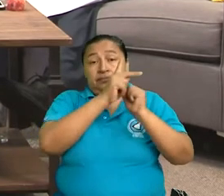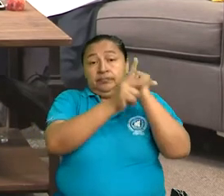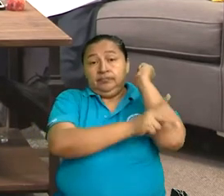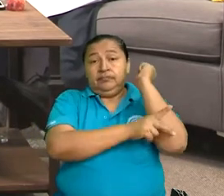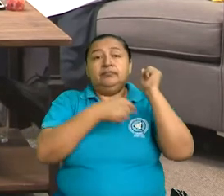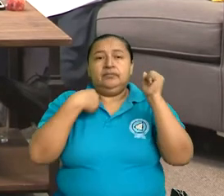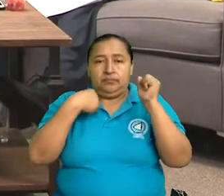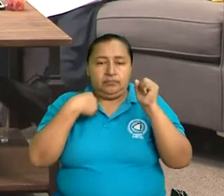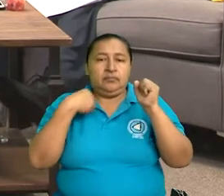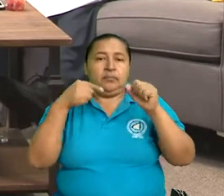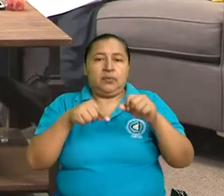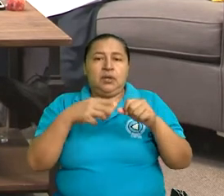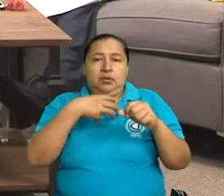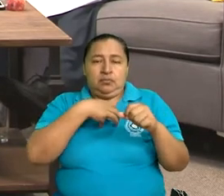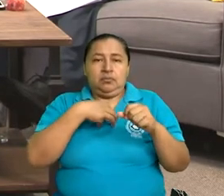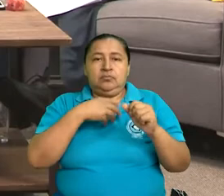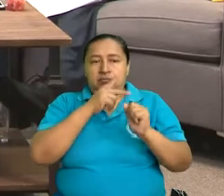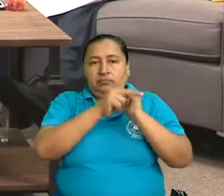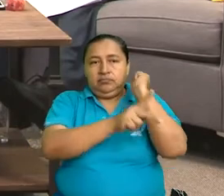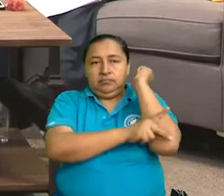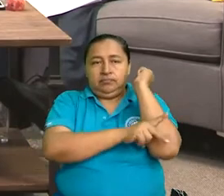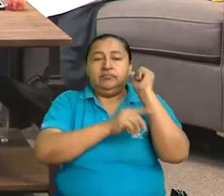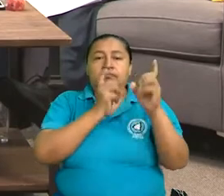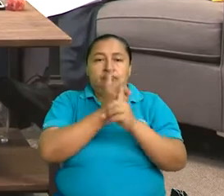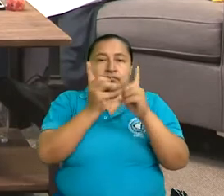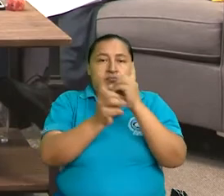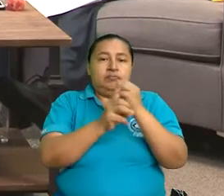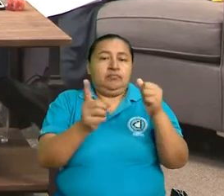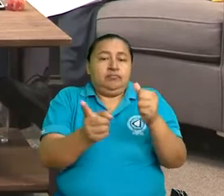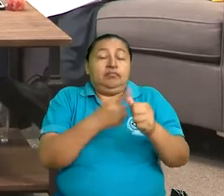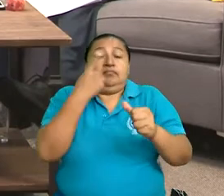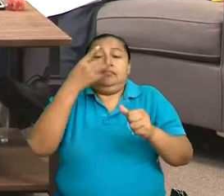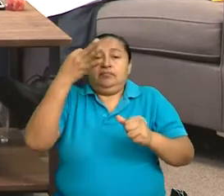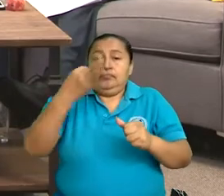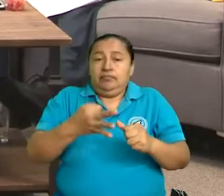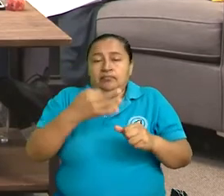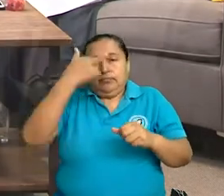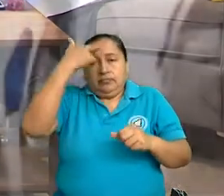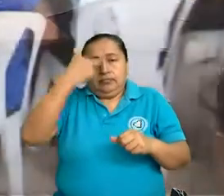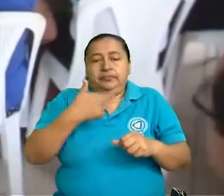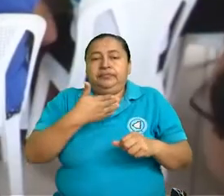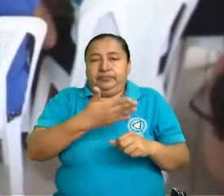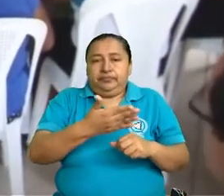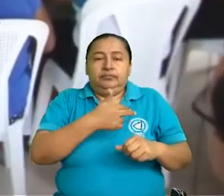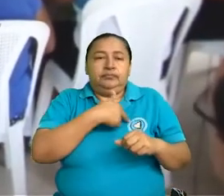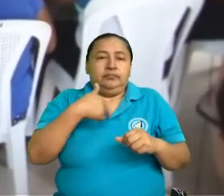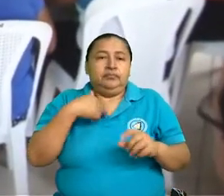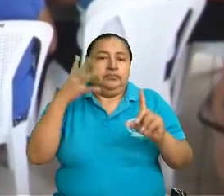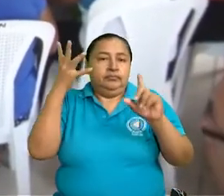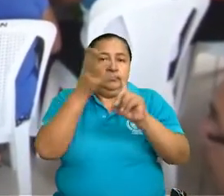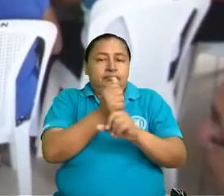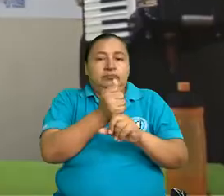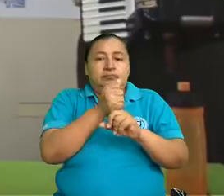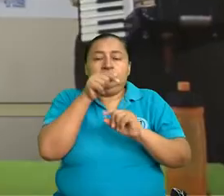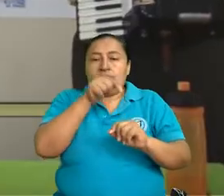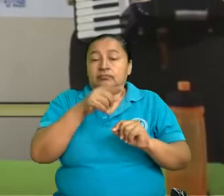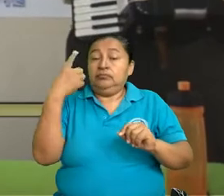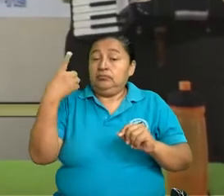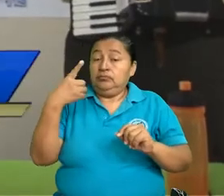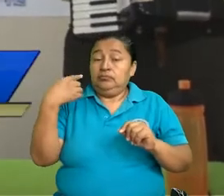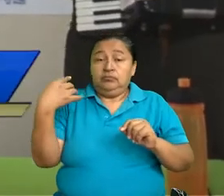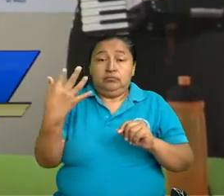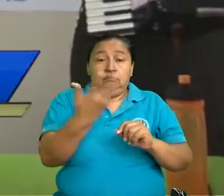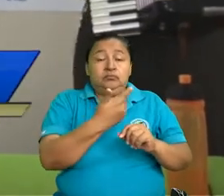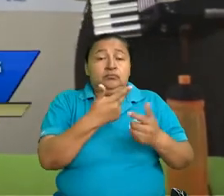Estado. El Estado, por supuesto, es el principal garante, el principal responsable de hacer realidad los derechos de